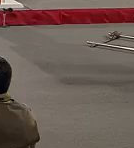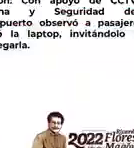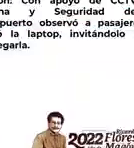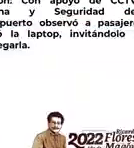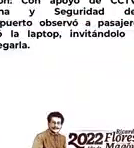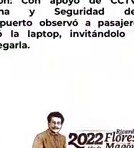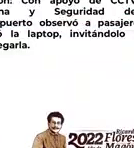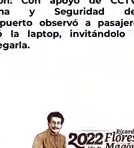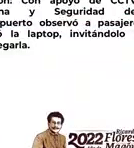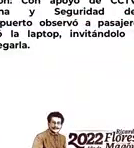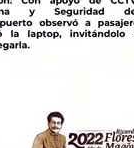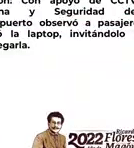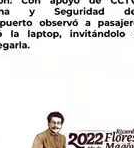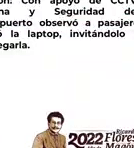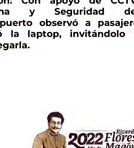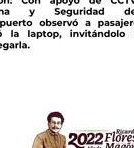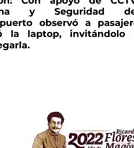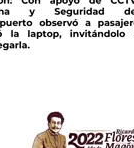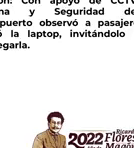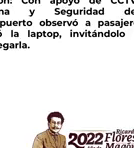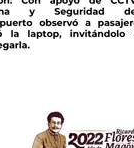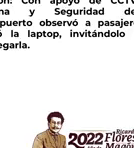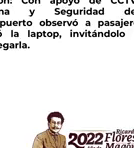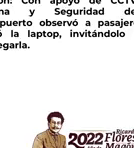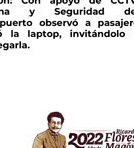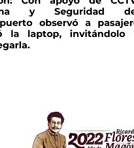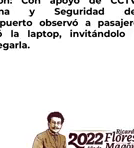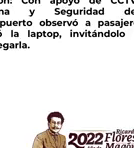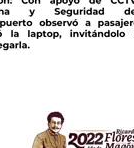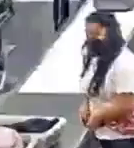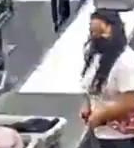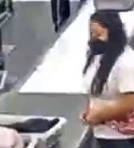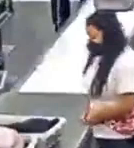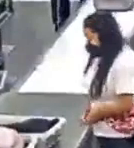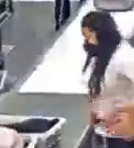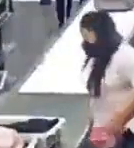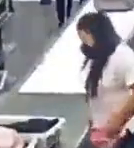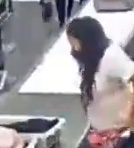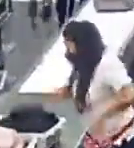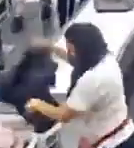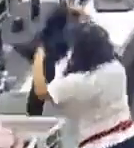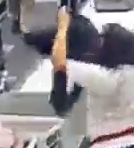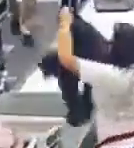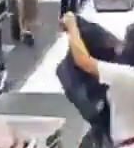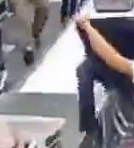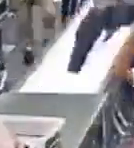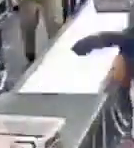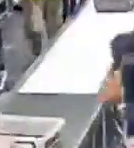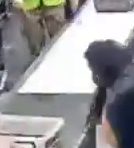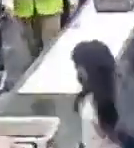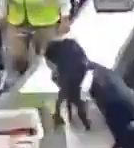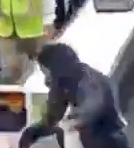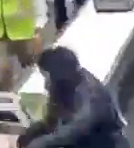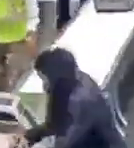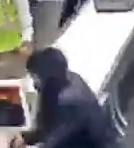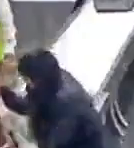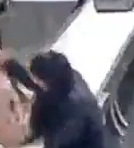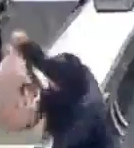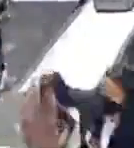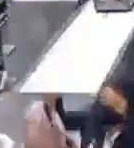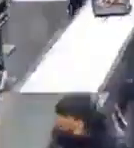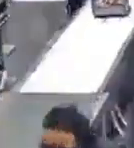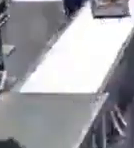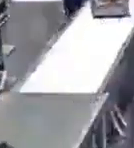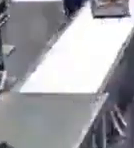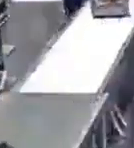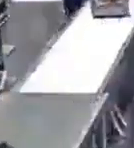febrero, perdón, cuando entramos, 22 de febrero, y esta es el 23 de marzo. Esta también es un pasajero, aquí lo pueden ver, miren